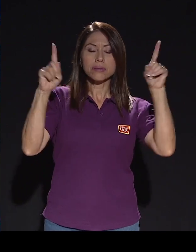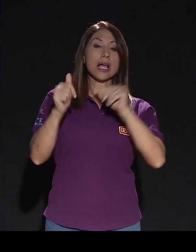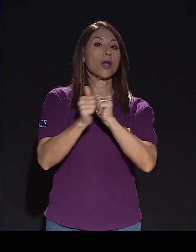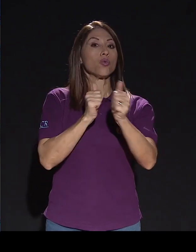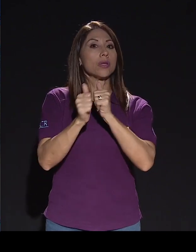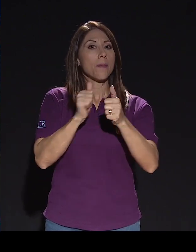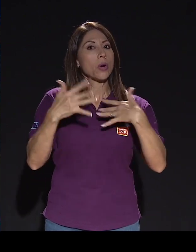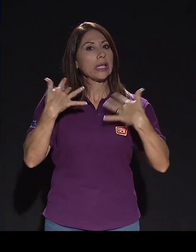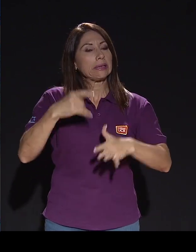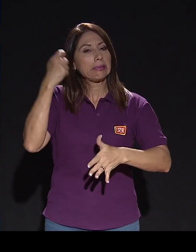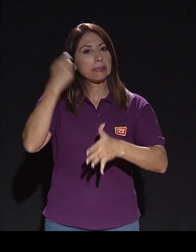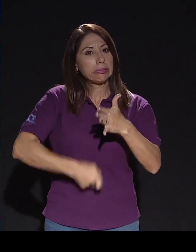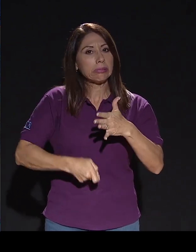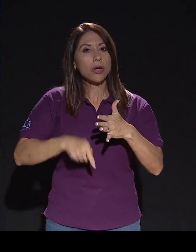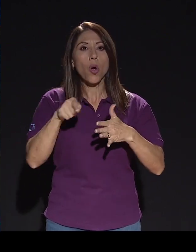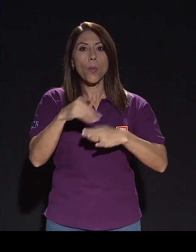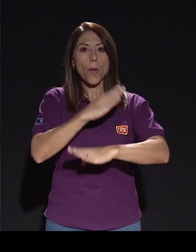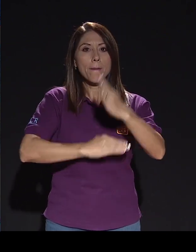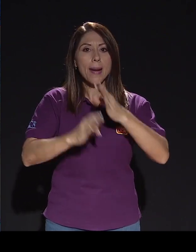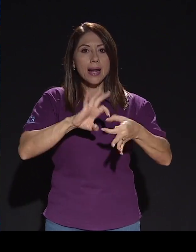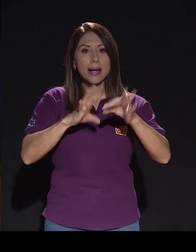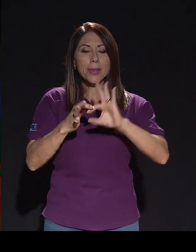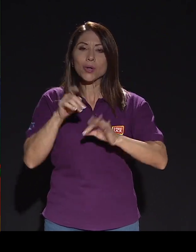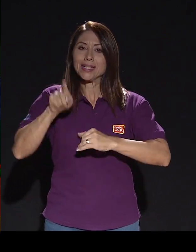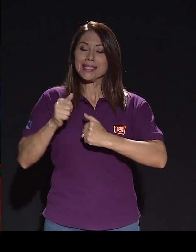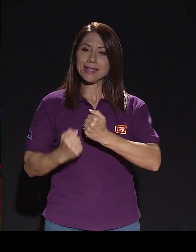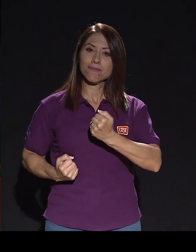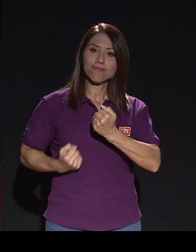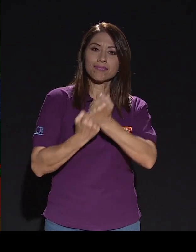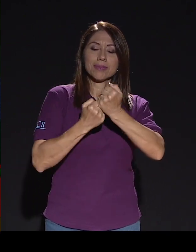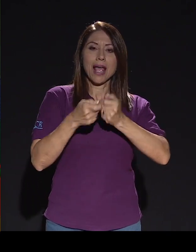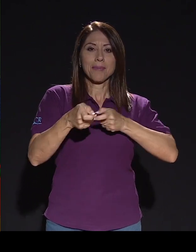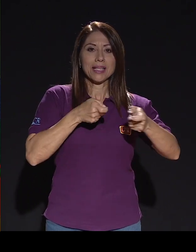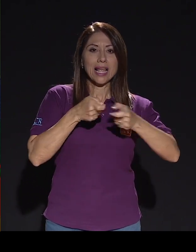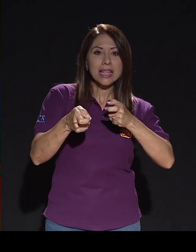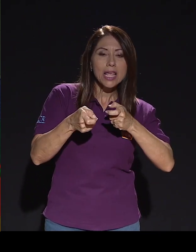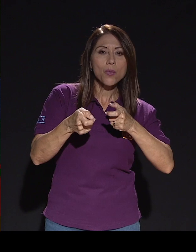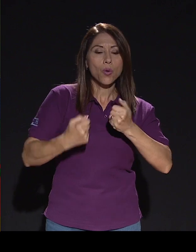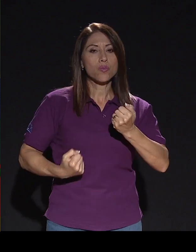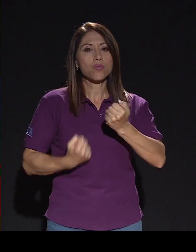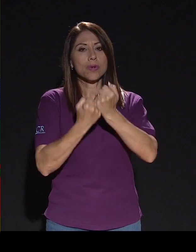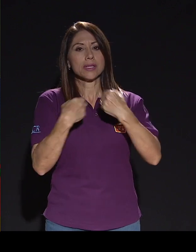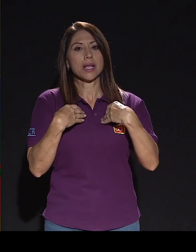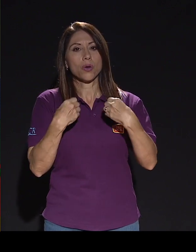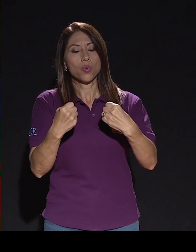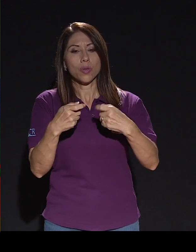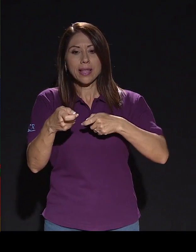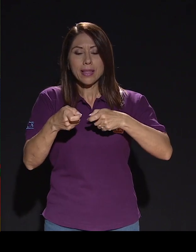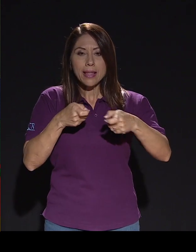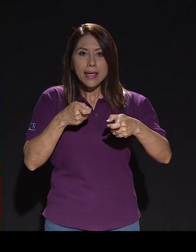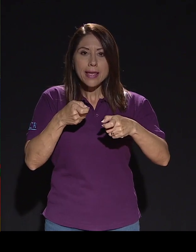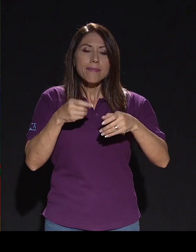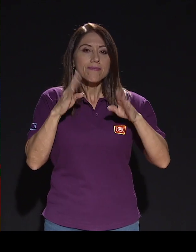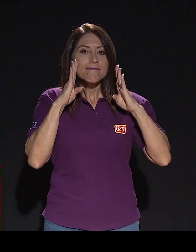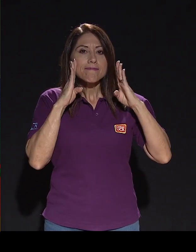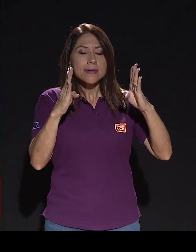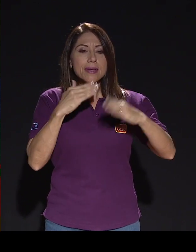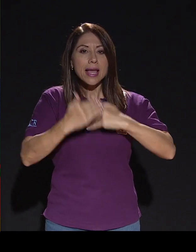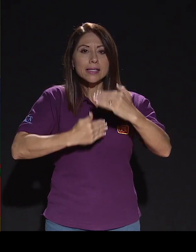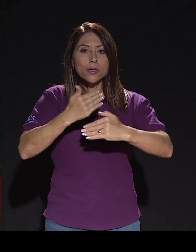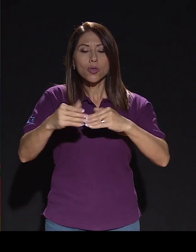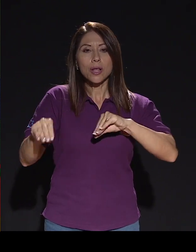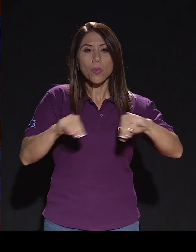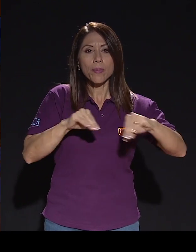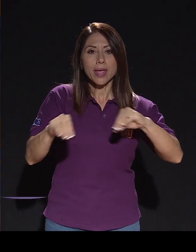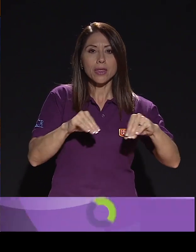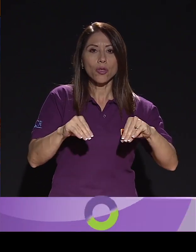competitivo como el paralímpico, se requiere del respaldo en lo administrativo, la salud y la gestión del movimiento. Es una gran oportunidad para